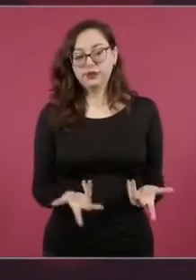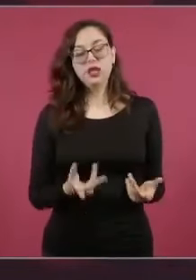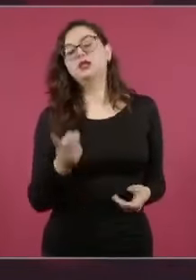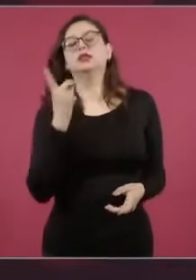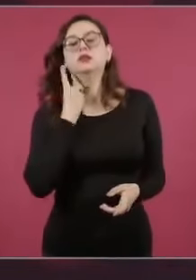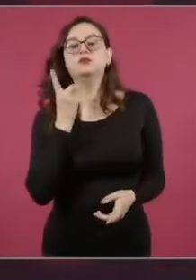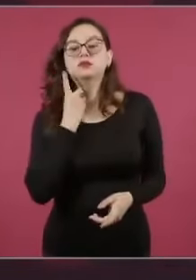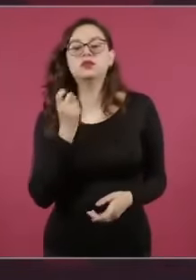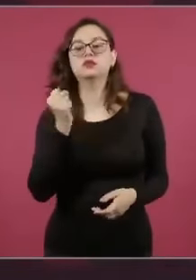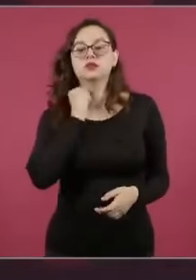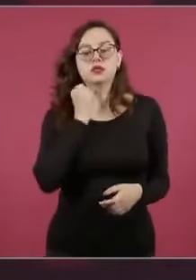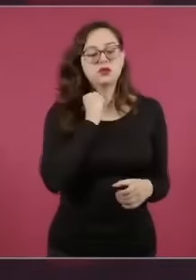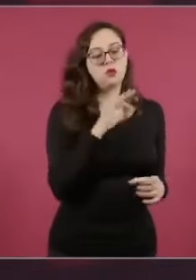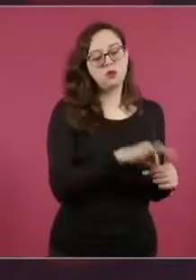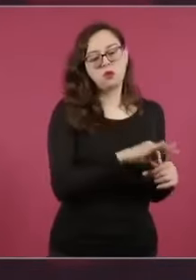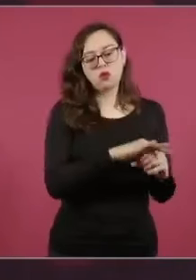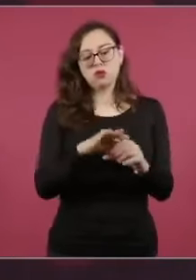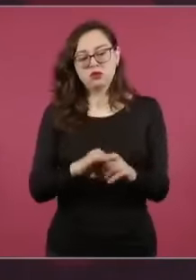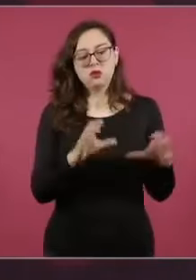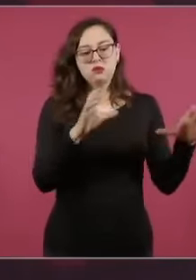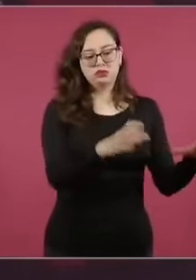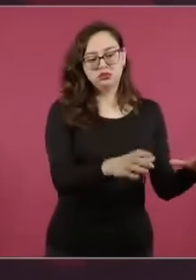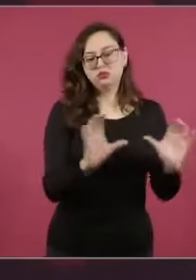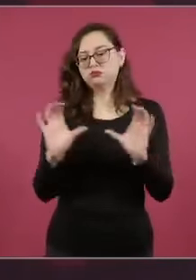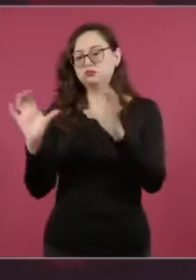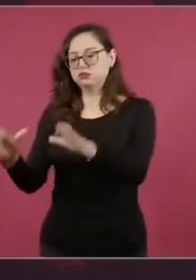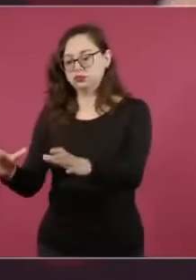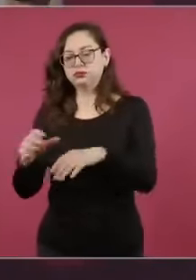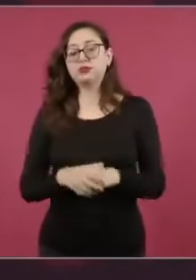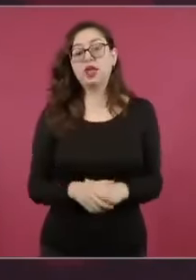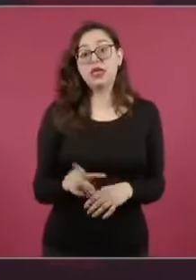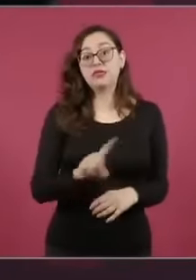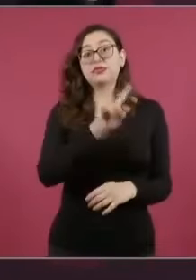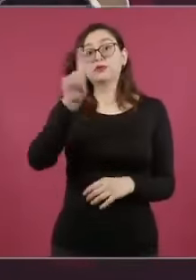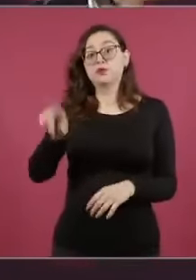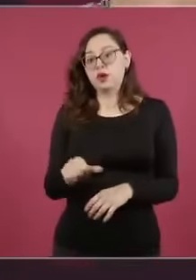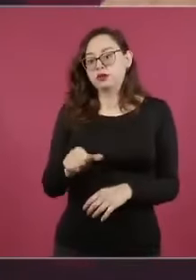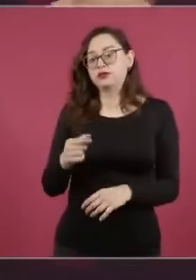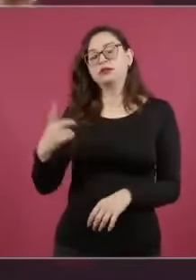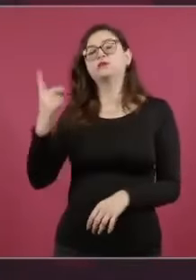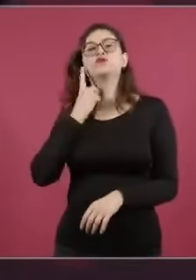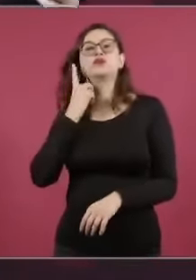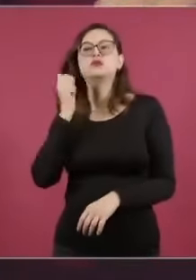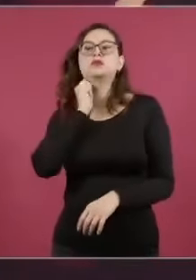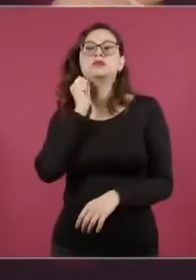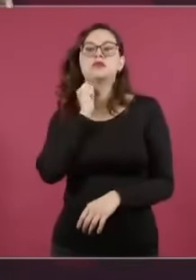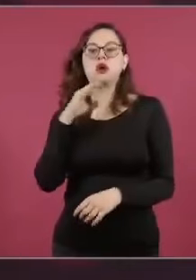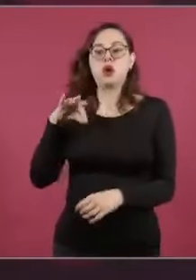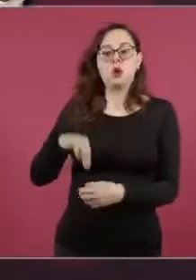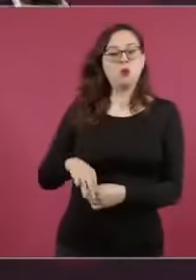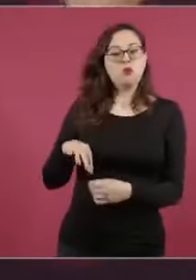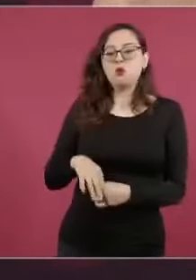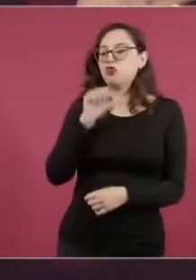los plurinominales y así se ha hecho cuando a ellos les